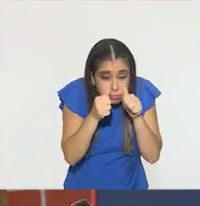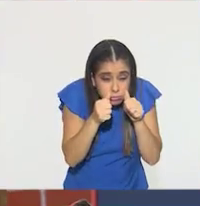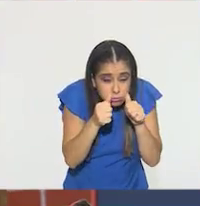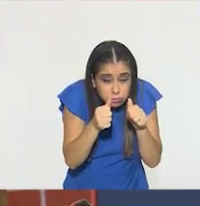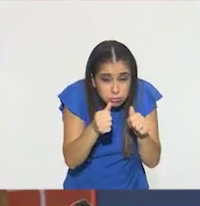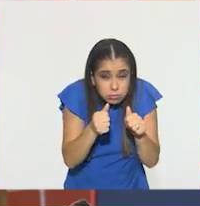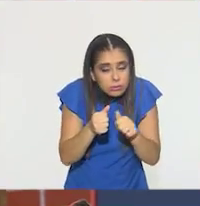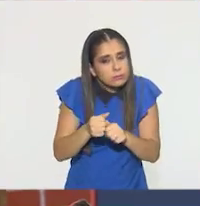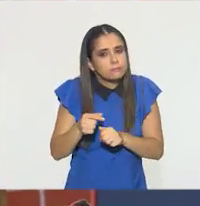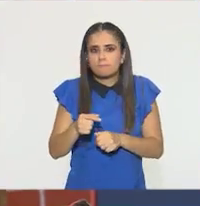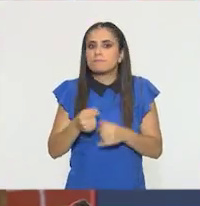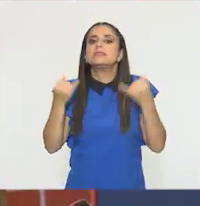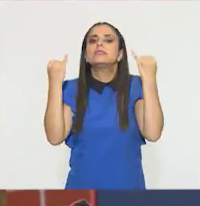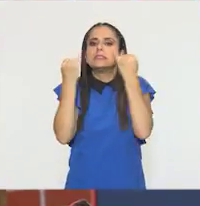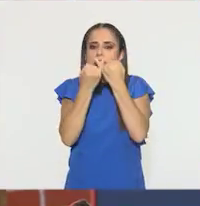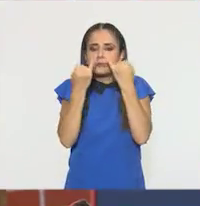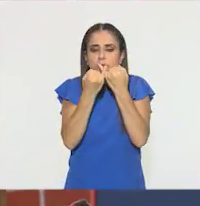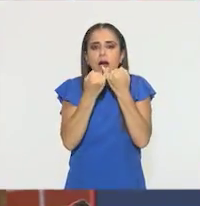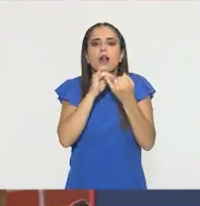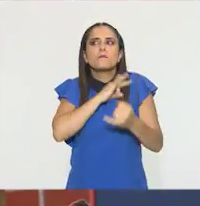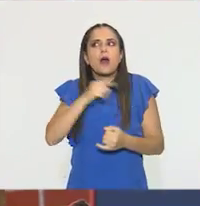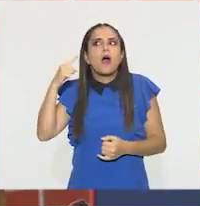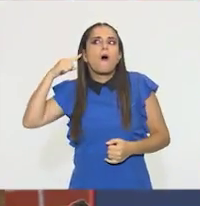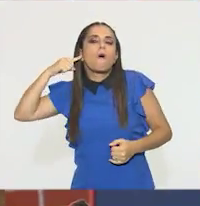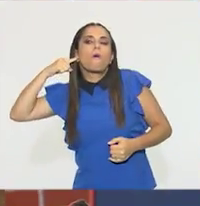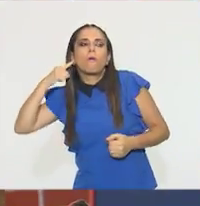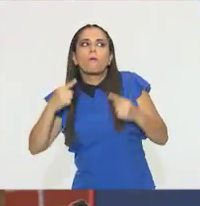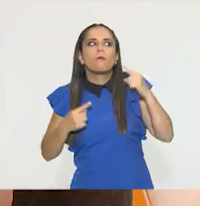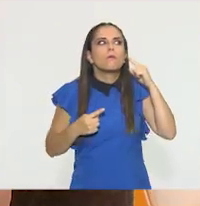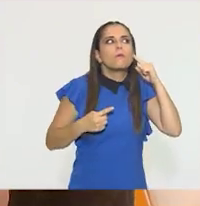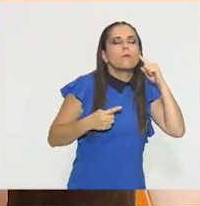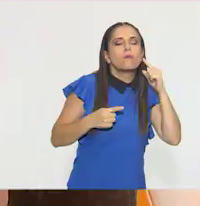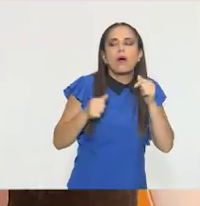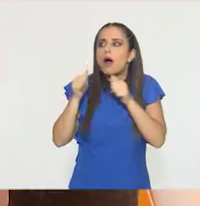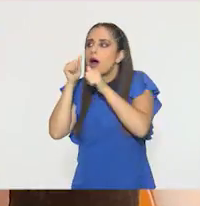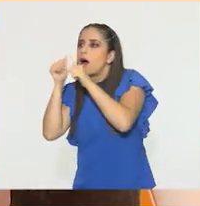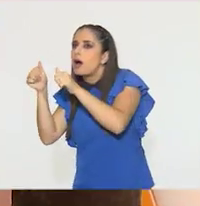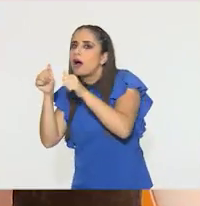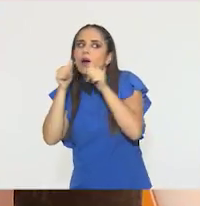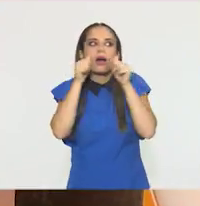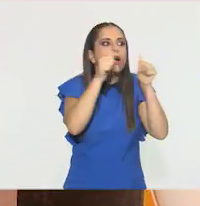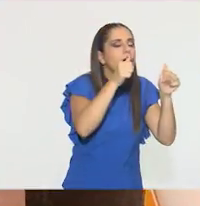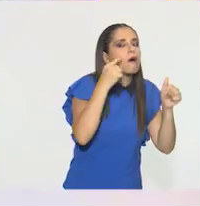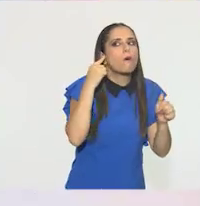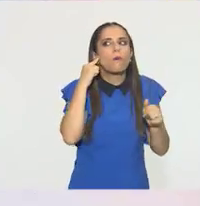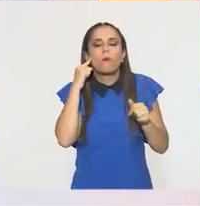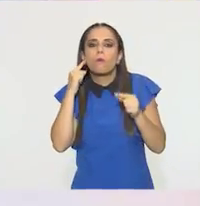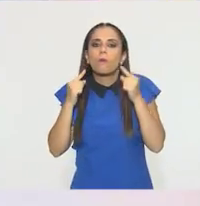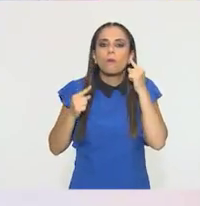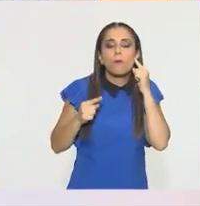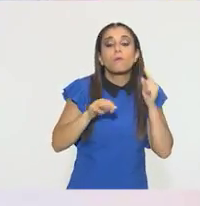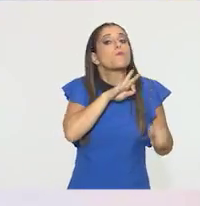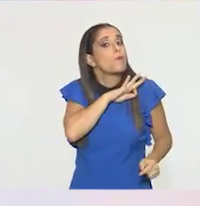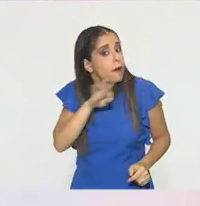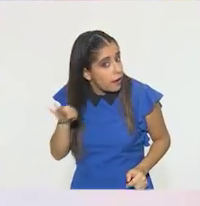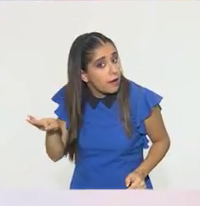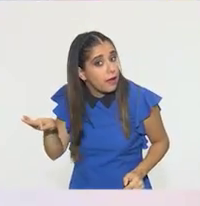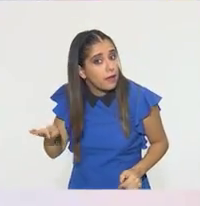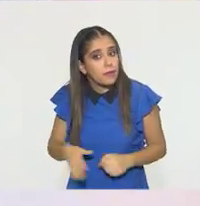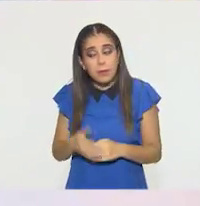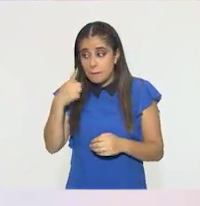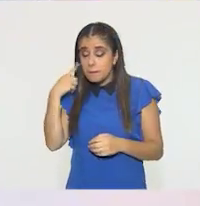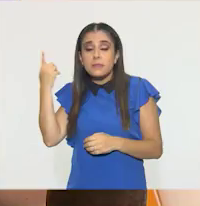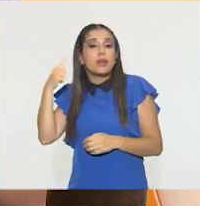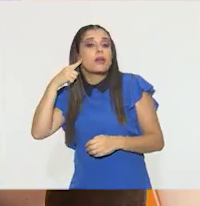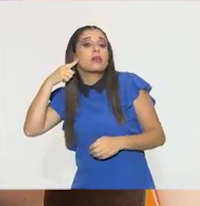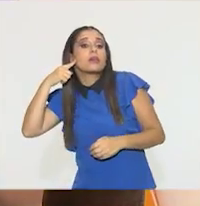Ok. Podemos poner atención a los sonidos. Ok. ¿Escuchas? A ver. Es como una